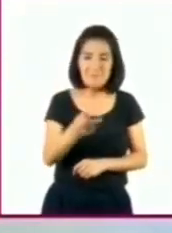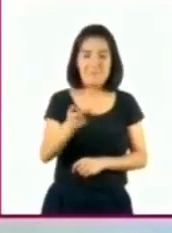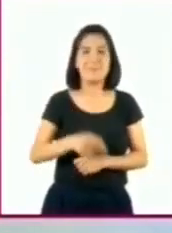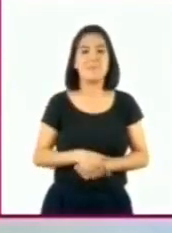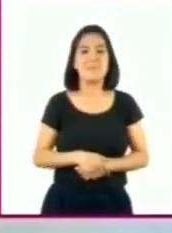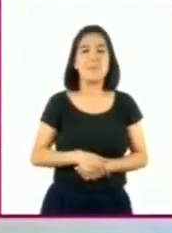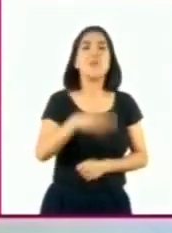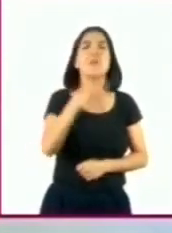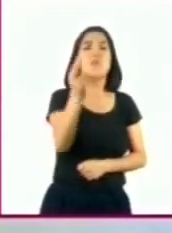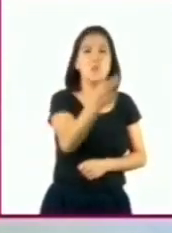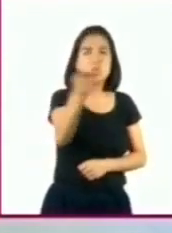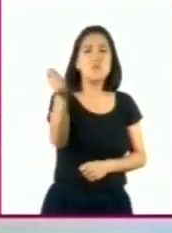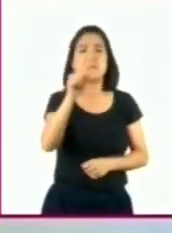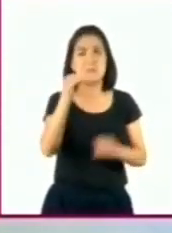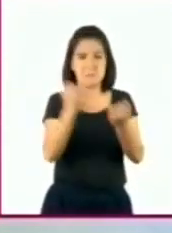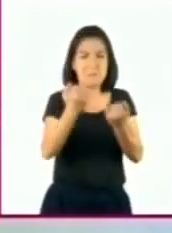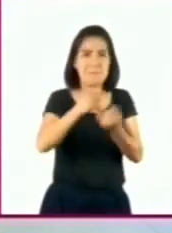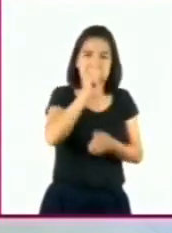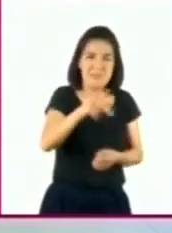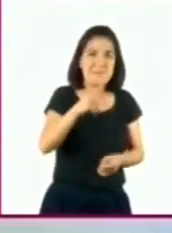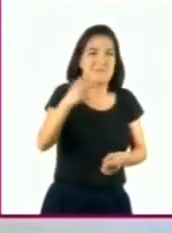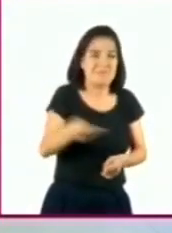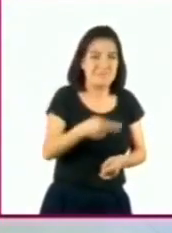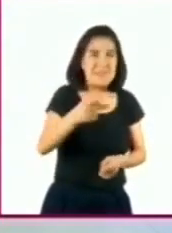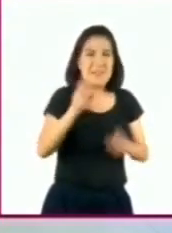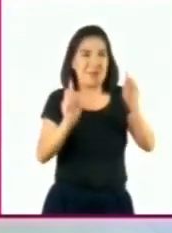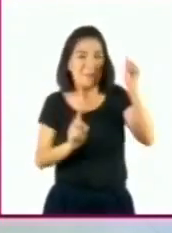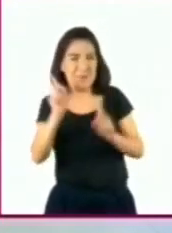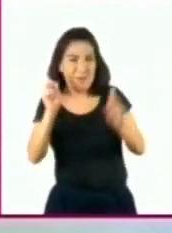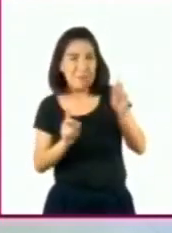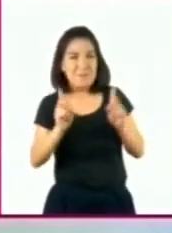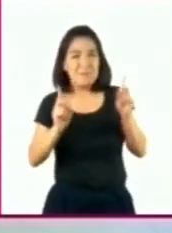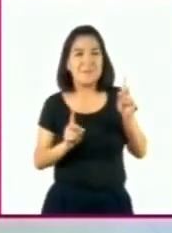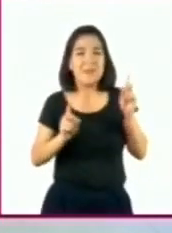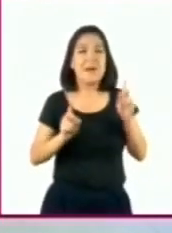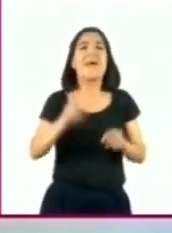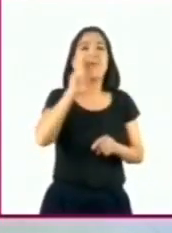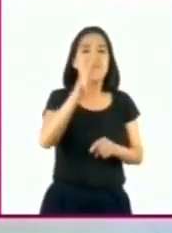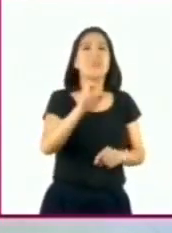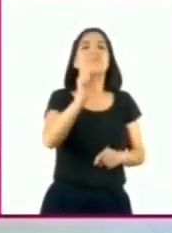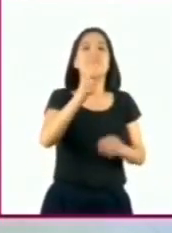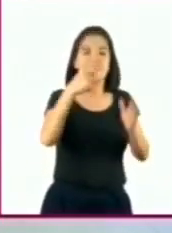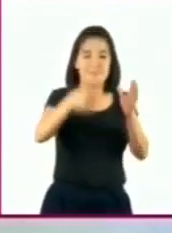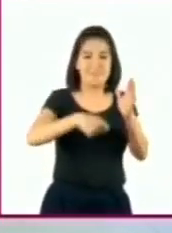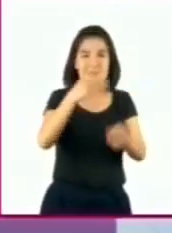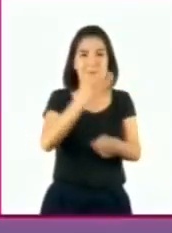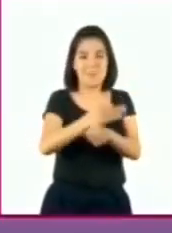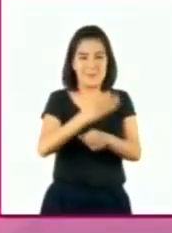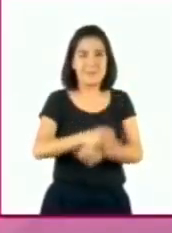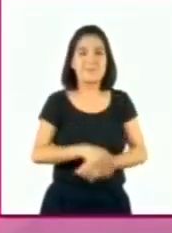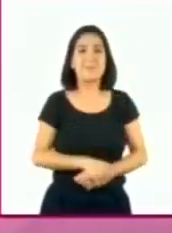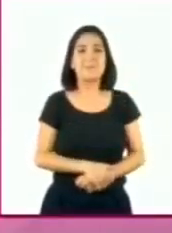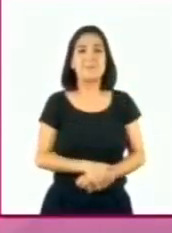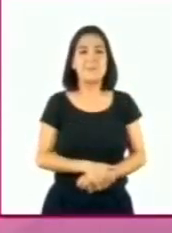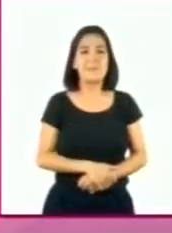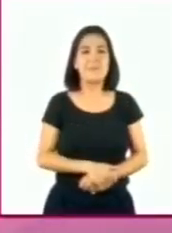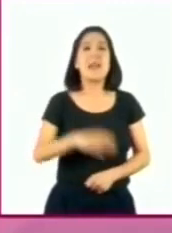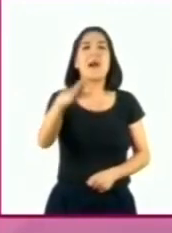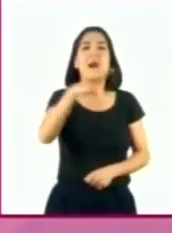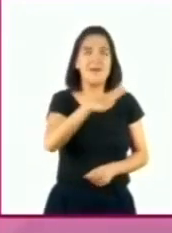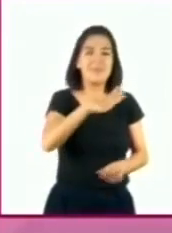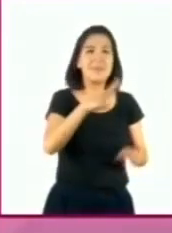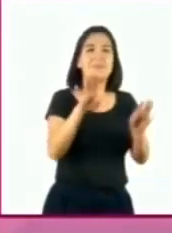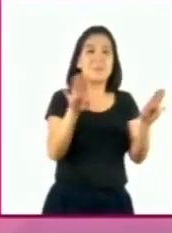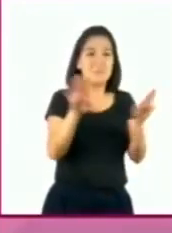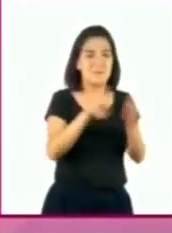¿Ustedes se preguntaron lo mismo? Para resolver esa duda, veamos el siguiente video. Hay ciertas fracciones